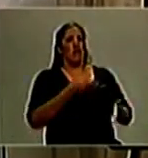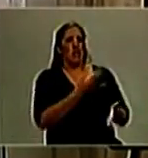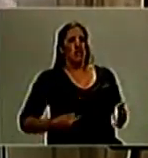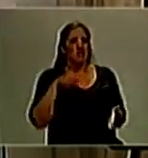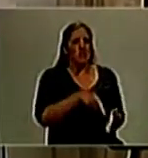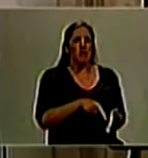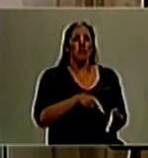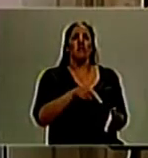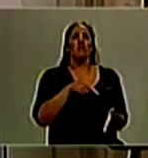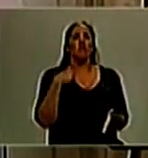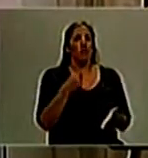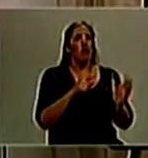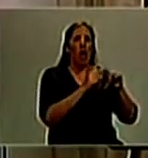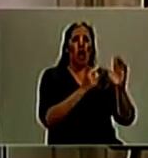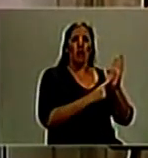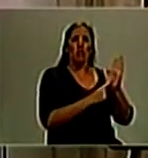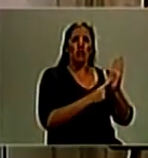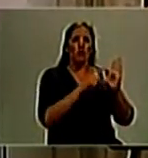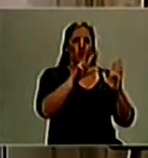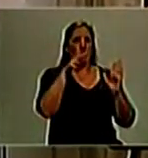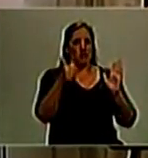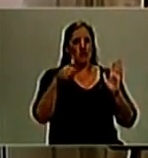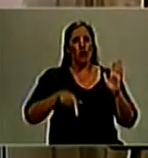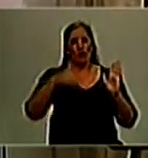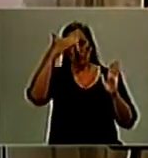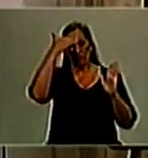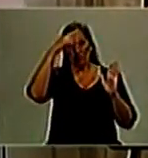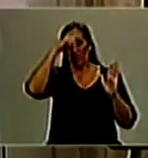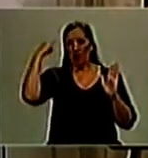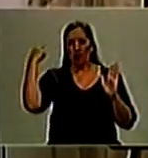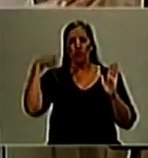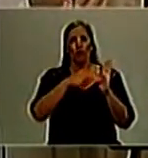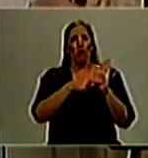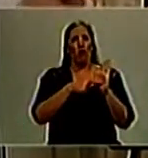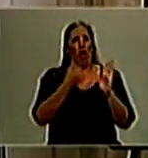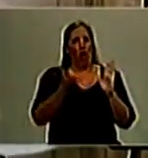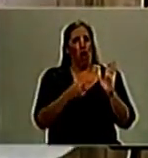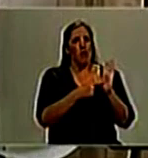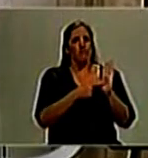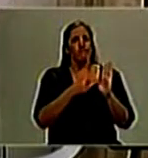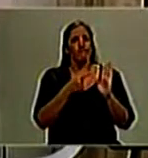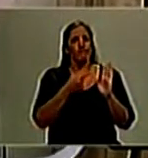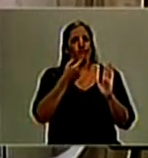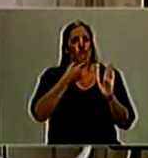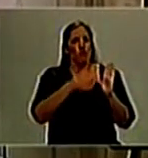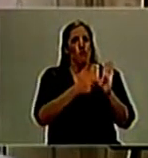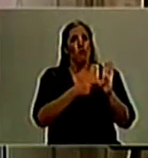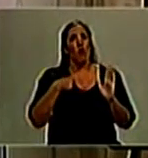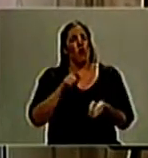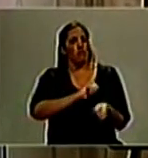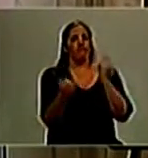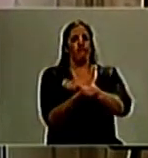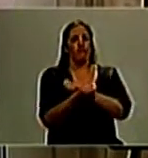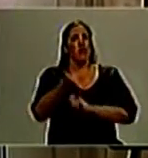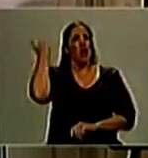que prevé el artículo 36 de la Constitución Nacional. Esto es una reforma muy importante que introdujimos